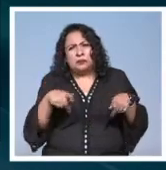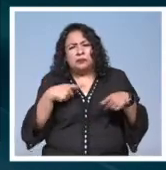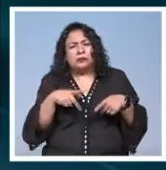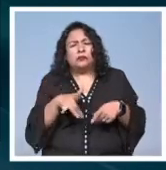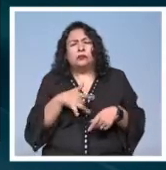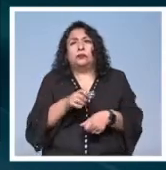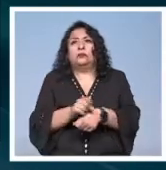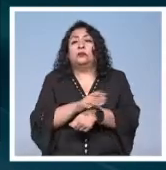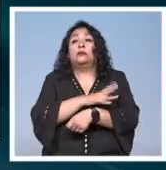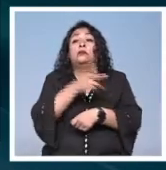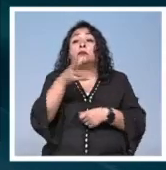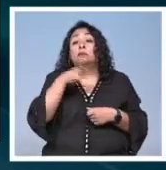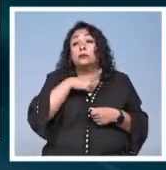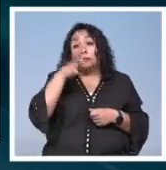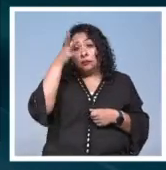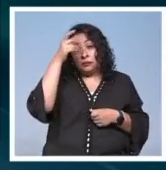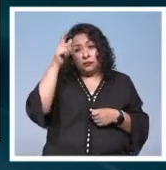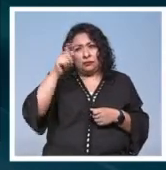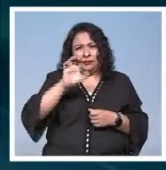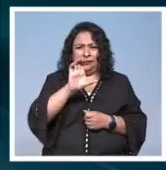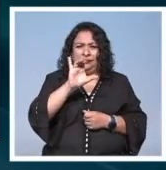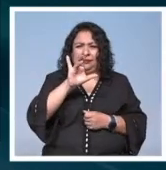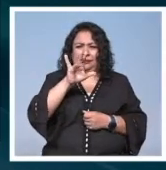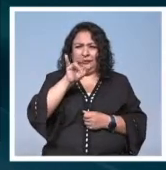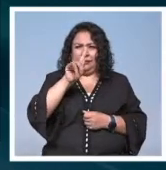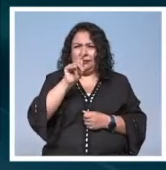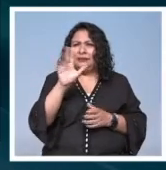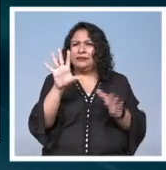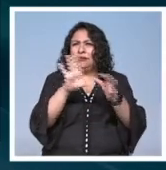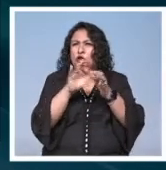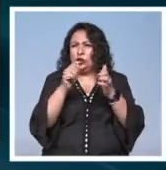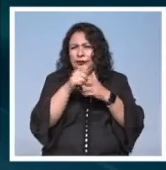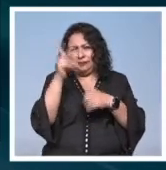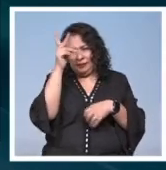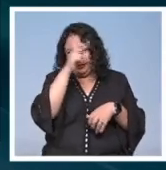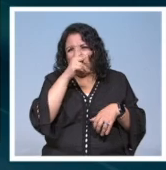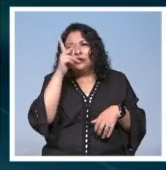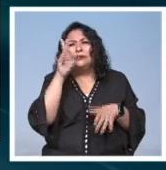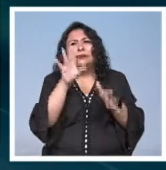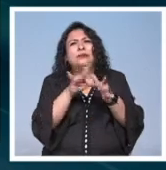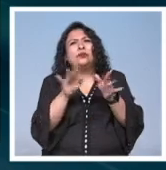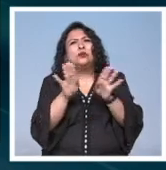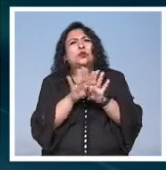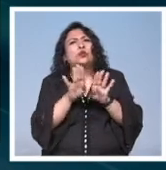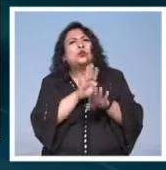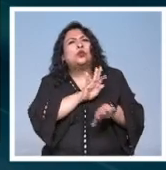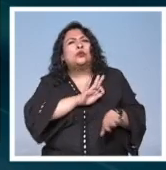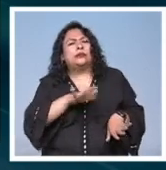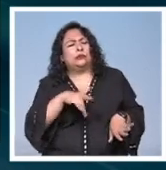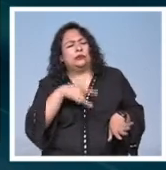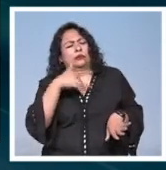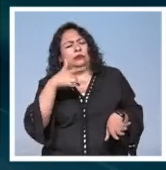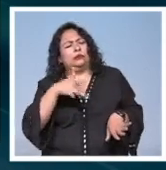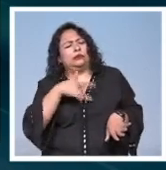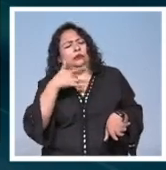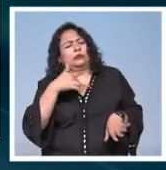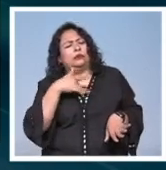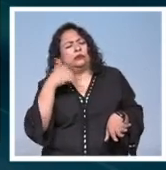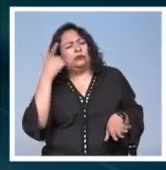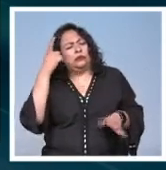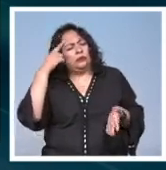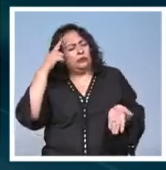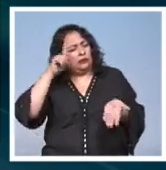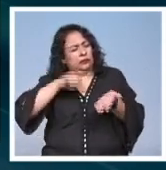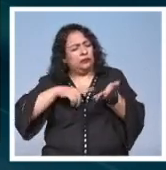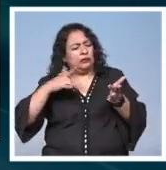Partiendo del concepto de sinestesia término asociado con la psicología que se explica como la capacidad de percibir y sentir los órganos